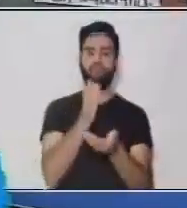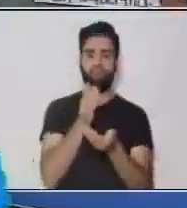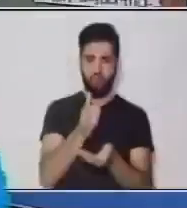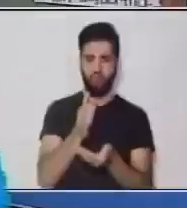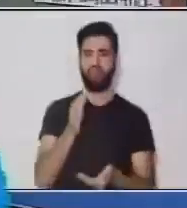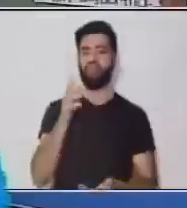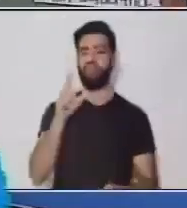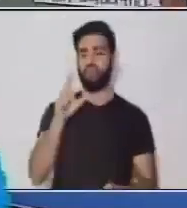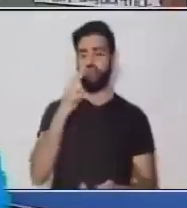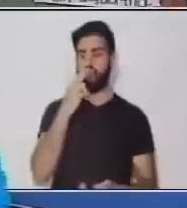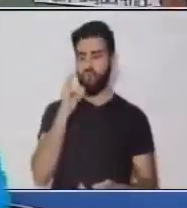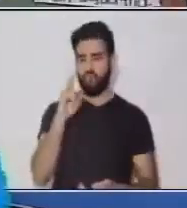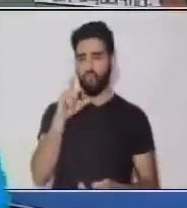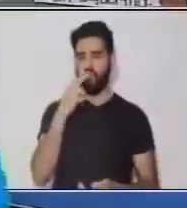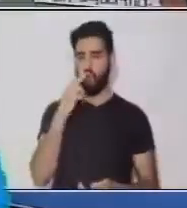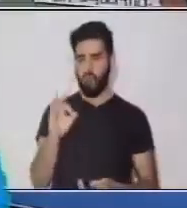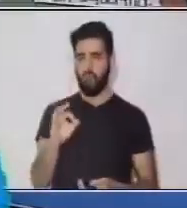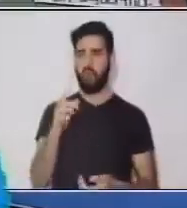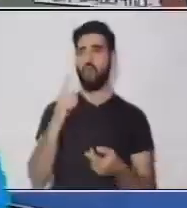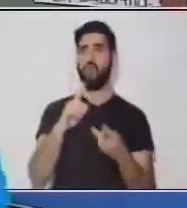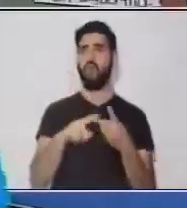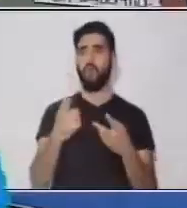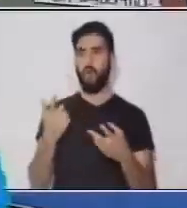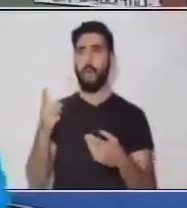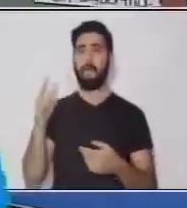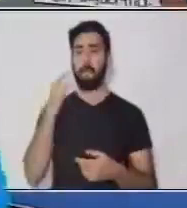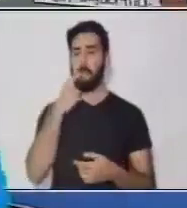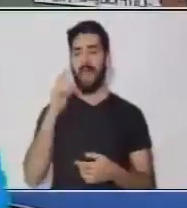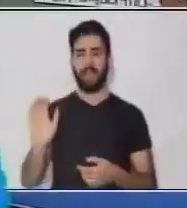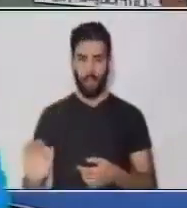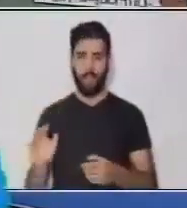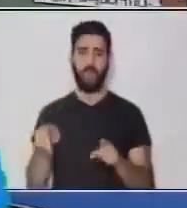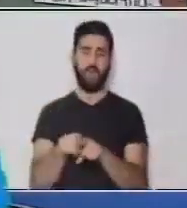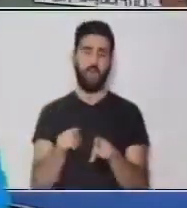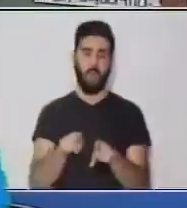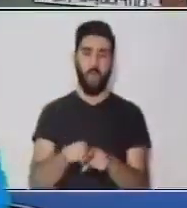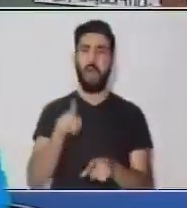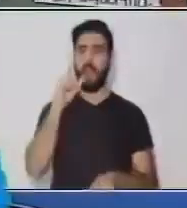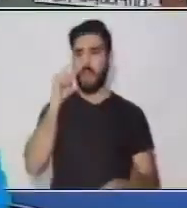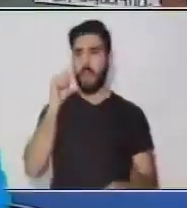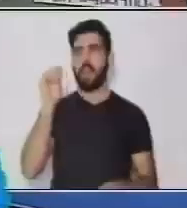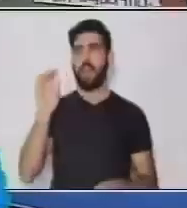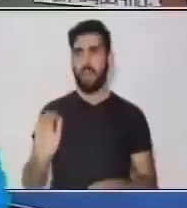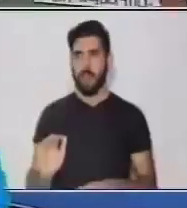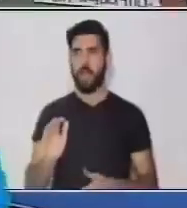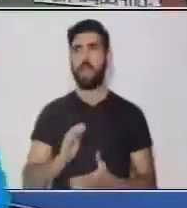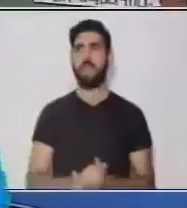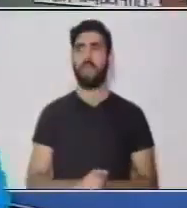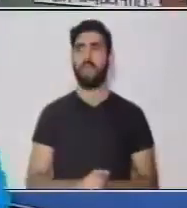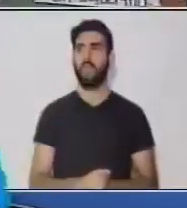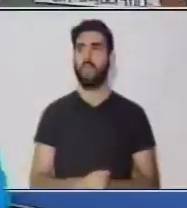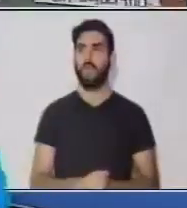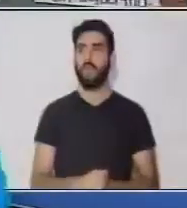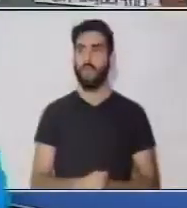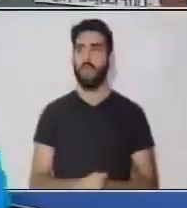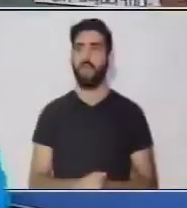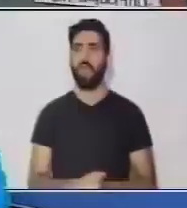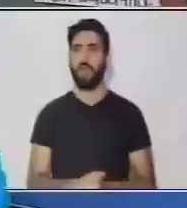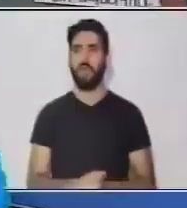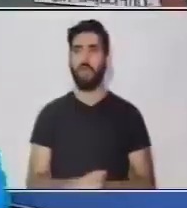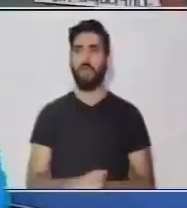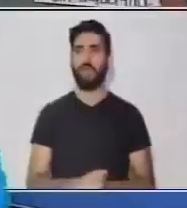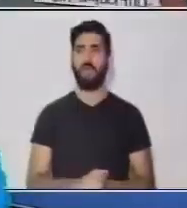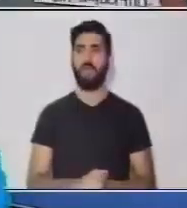Huerto... Es lo mismo que hortaliza... Patojo... Es lo mismo que niño... ¿Verdad? En una palabra